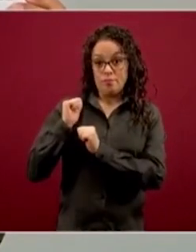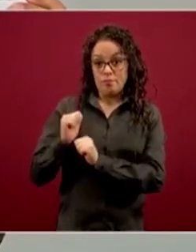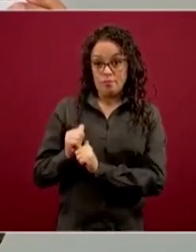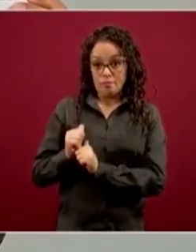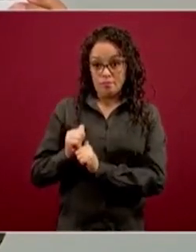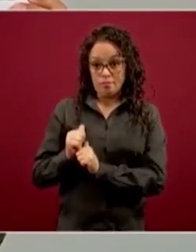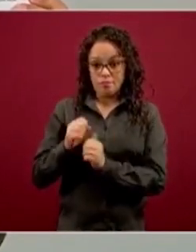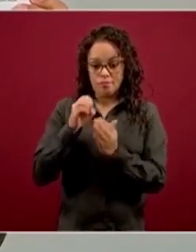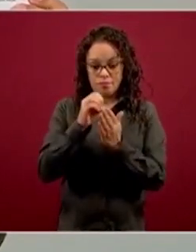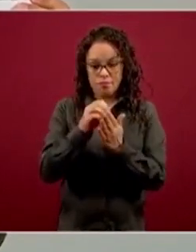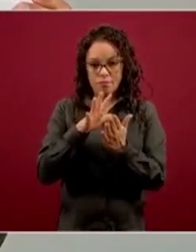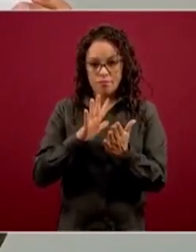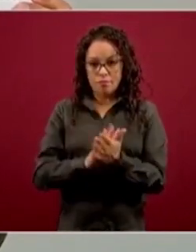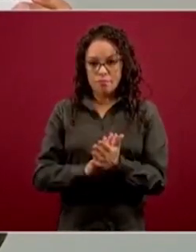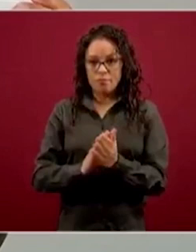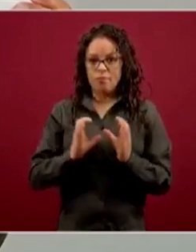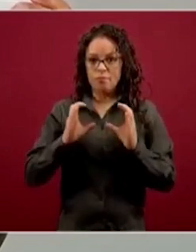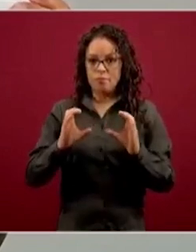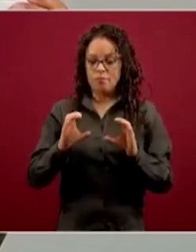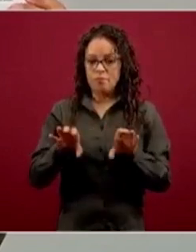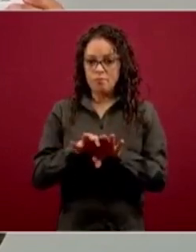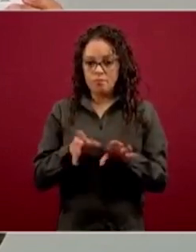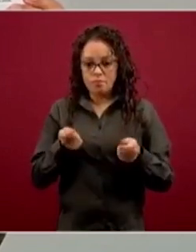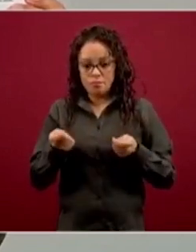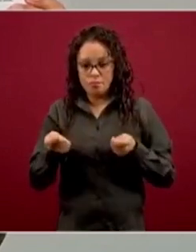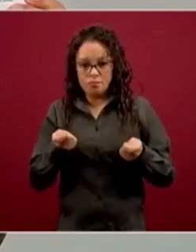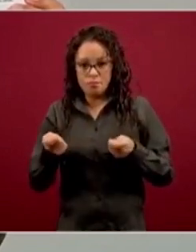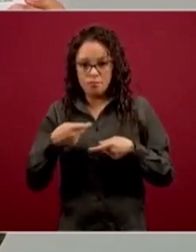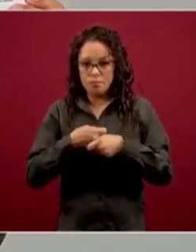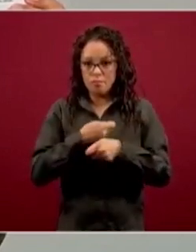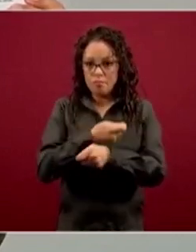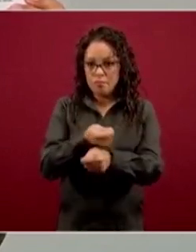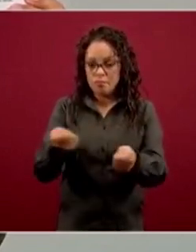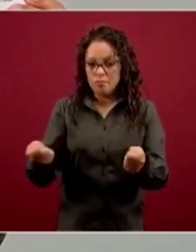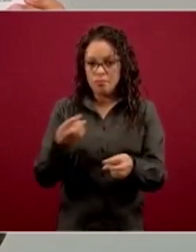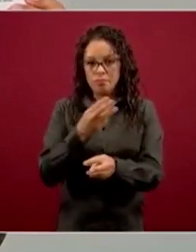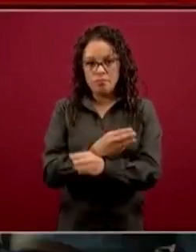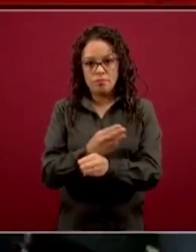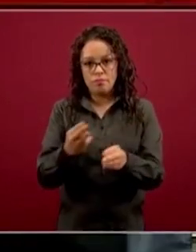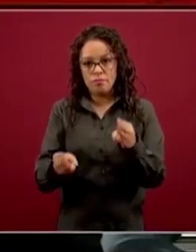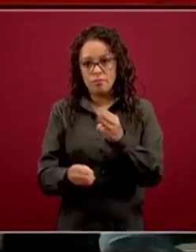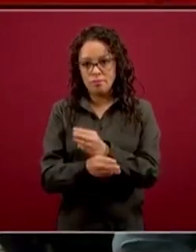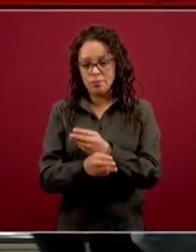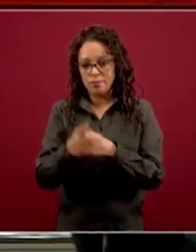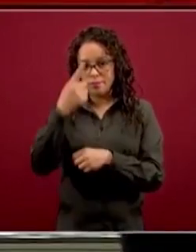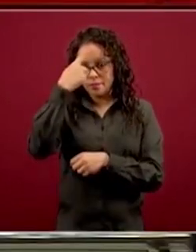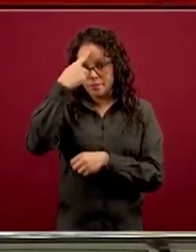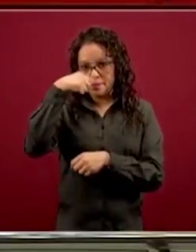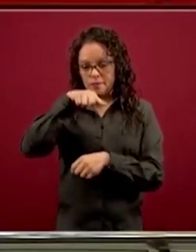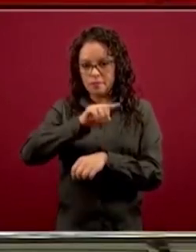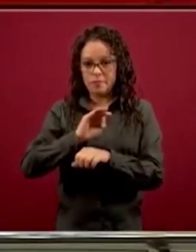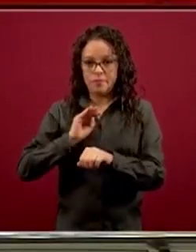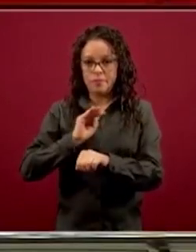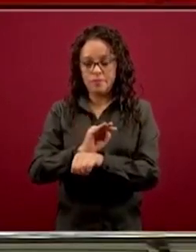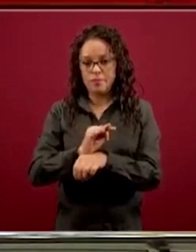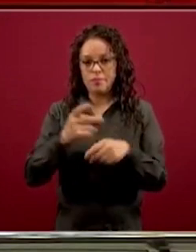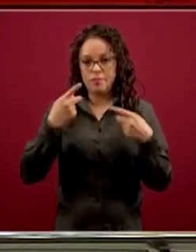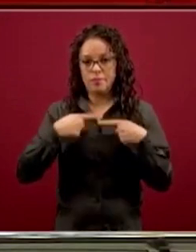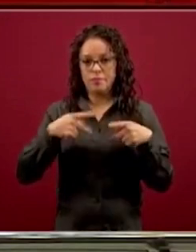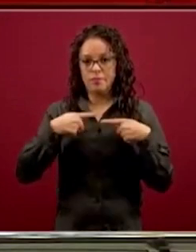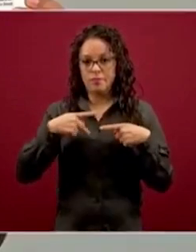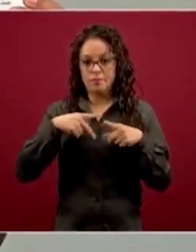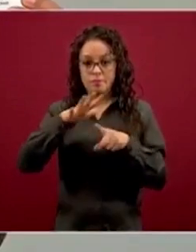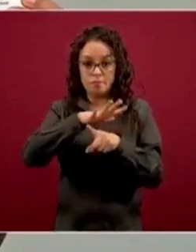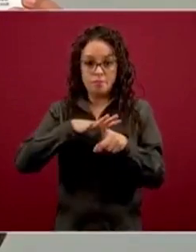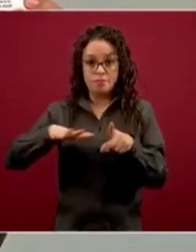registrar, administrar y distribuir los equipos de protección a todo el personal de salud que se encuentra